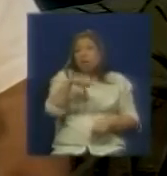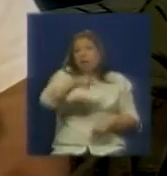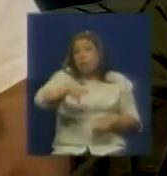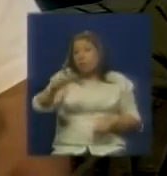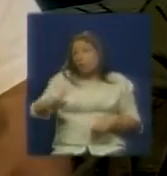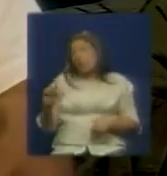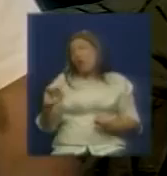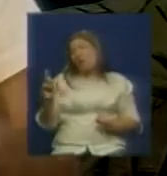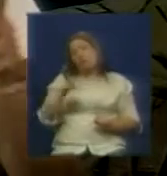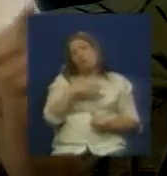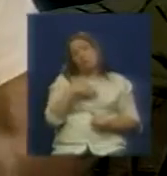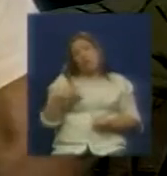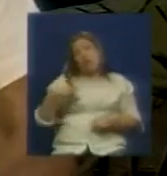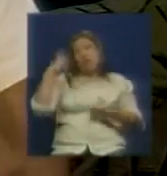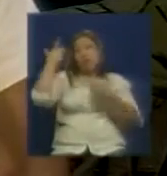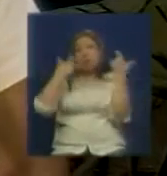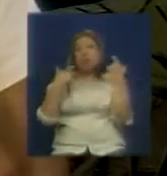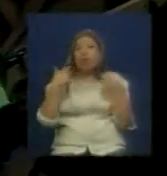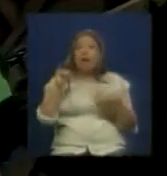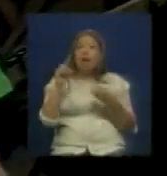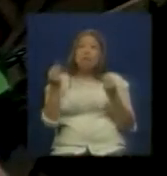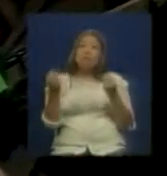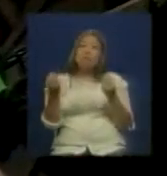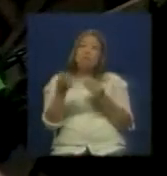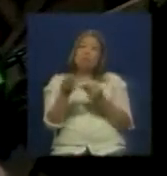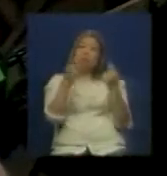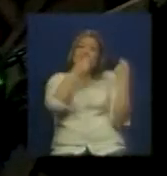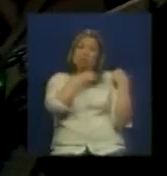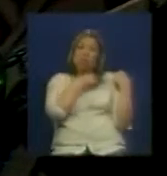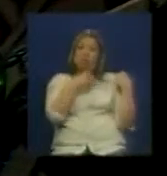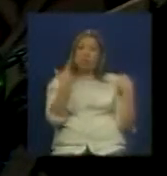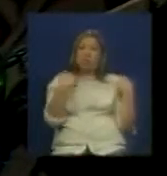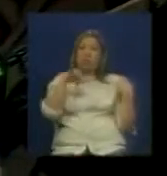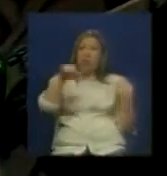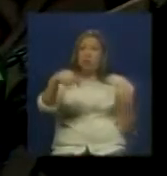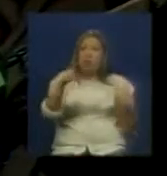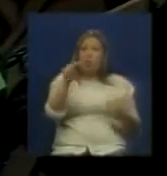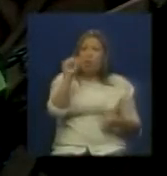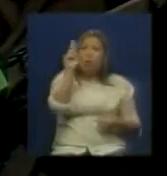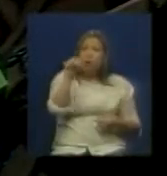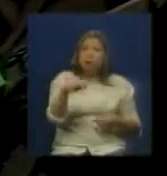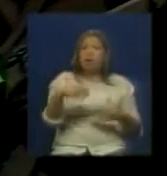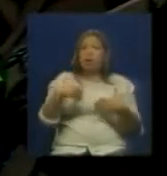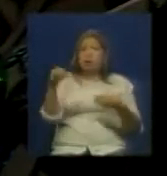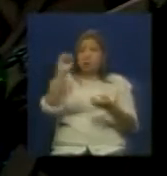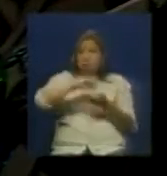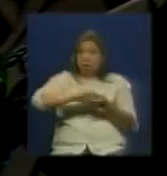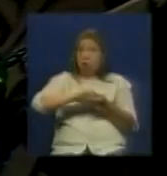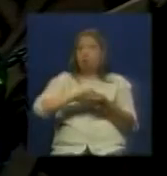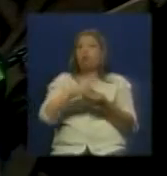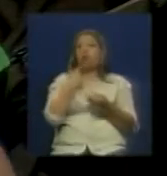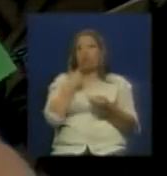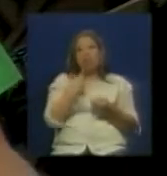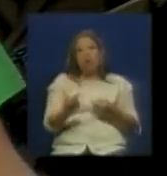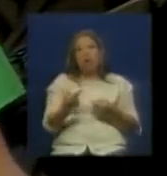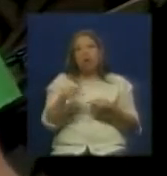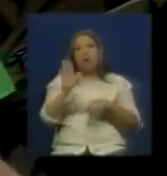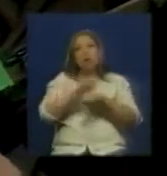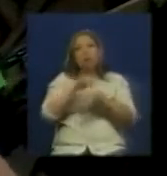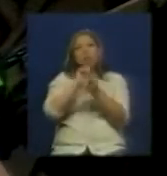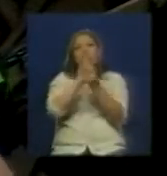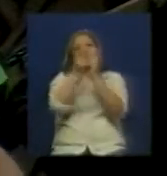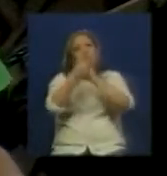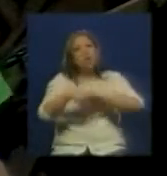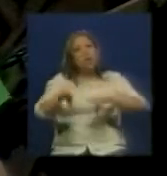parte de las comunidades sin embargo Elke y creo que es una pregunta obligatoria Juan Contreras además asumió la suplencia dentro del Partido Socialista Unido de Venezuela ¿por qué hizo